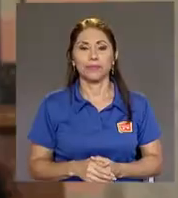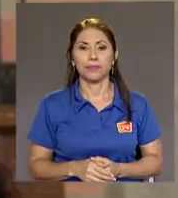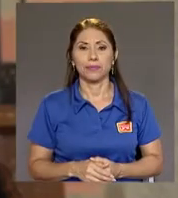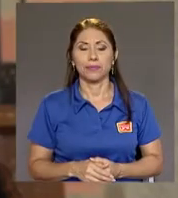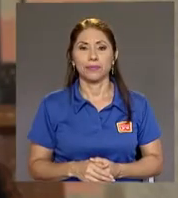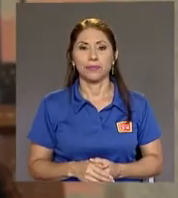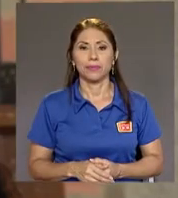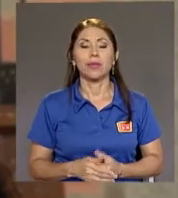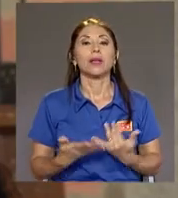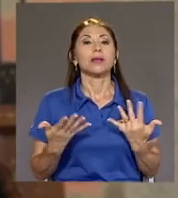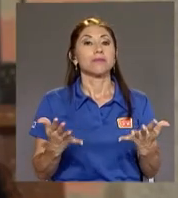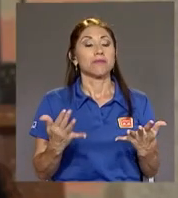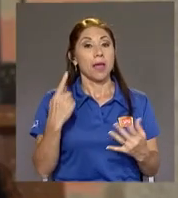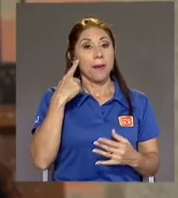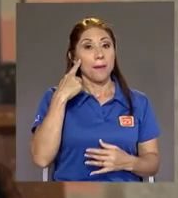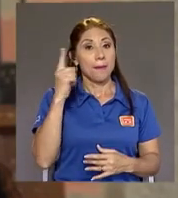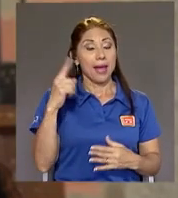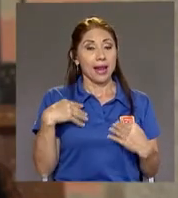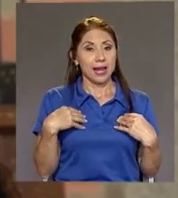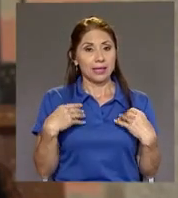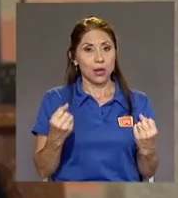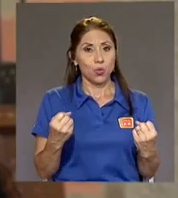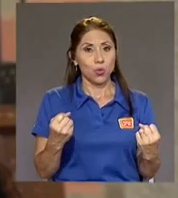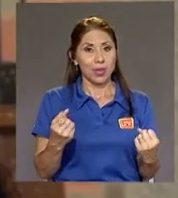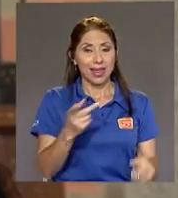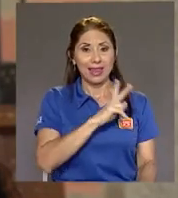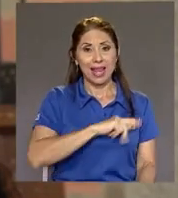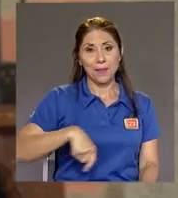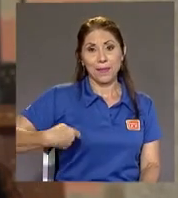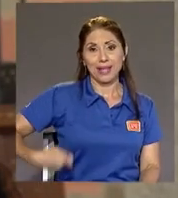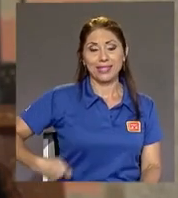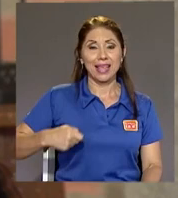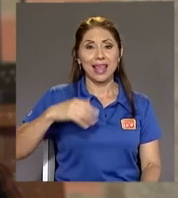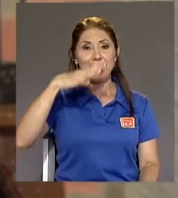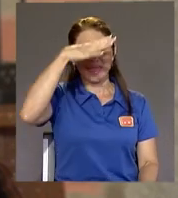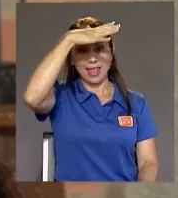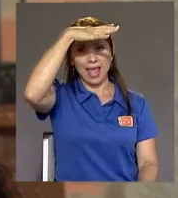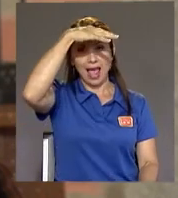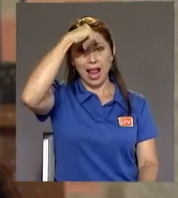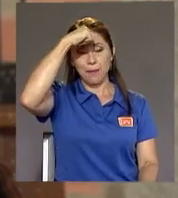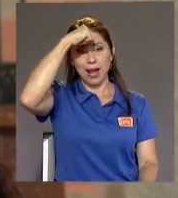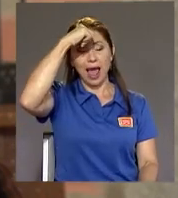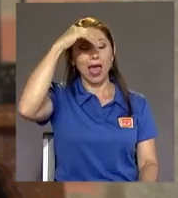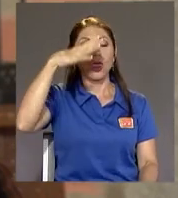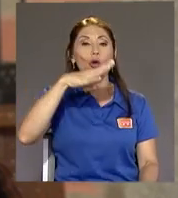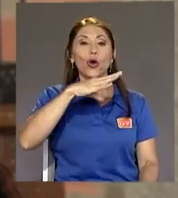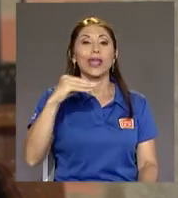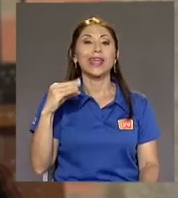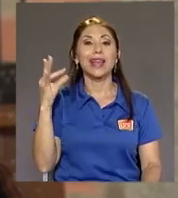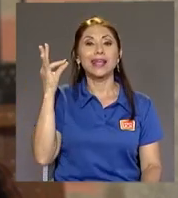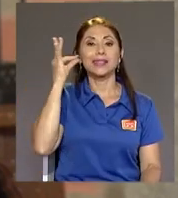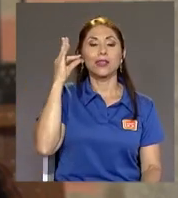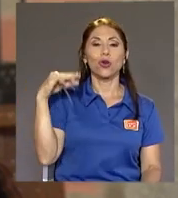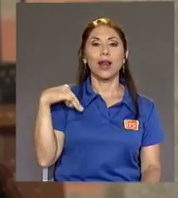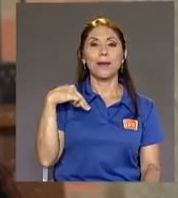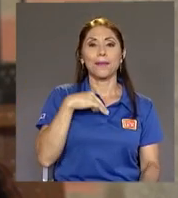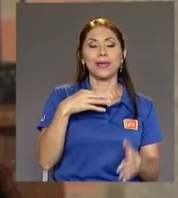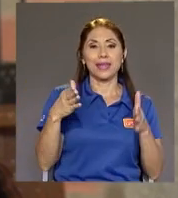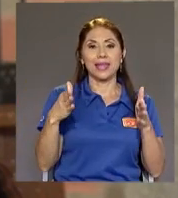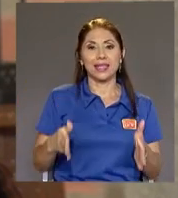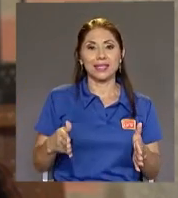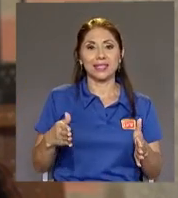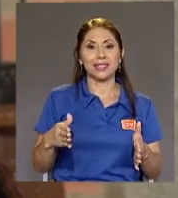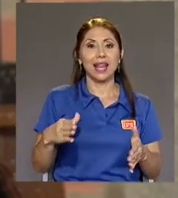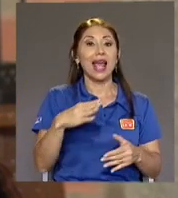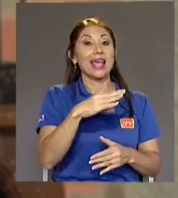La salud Del presidente Alvarado Y de La señora ministra Y